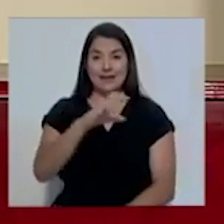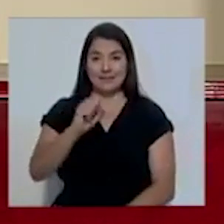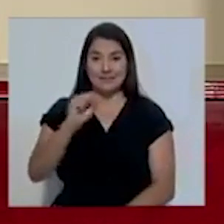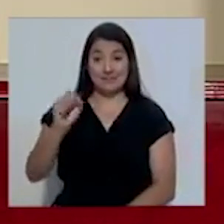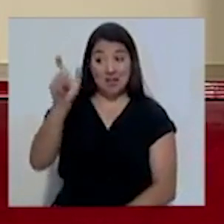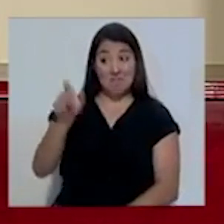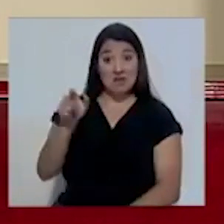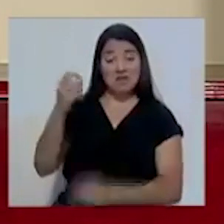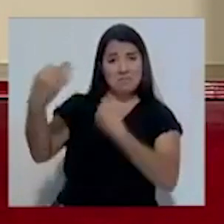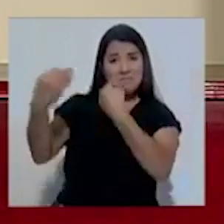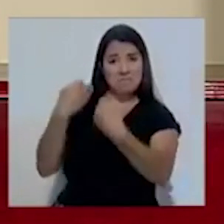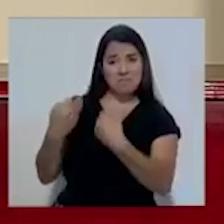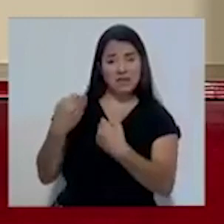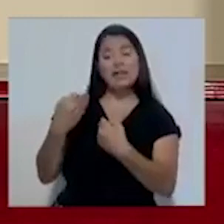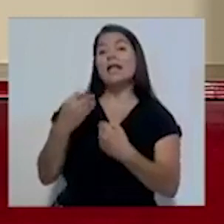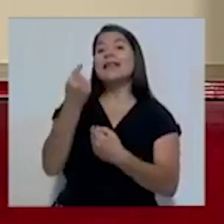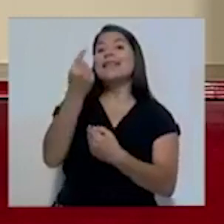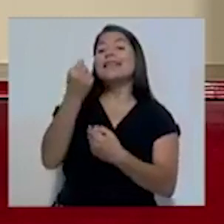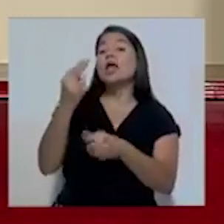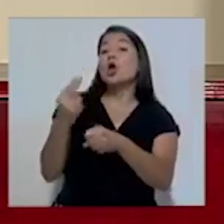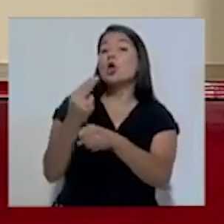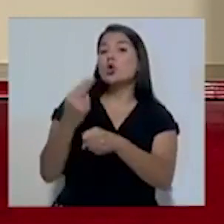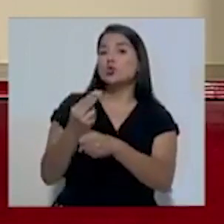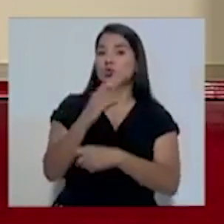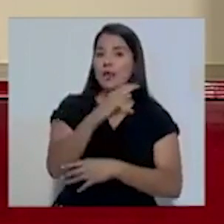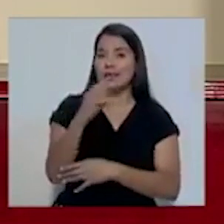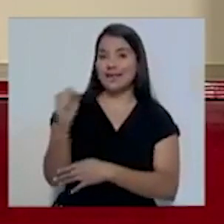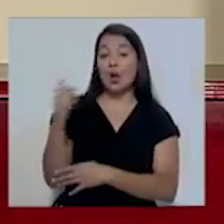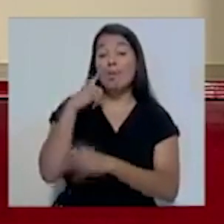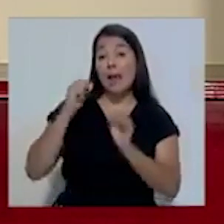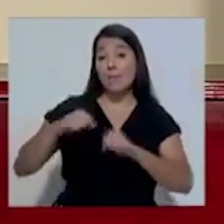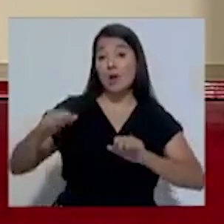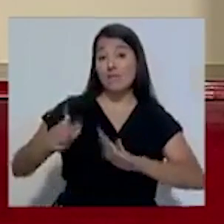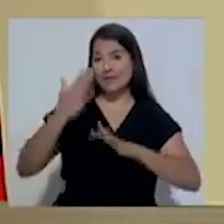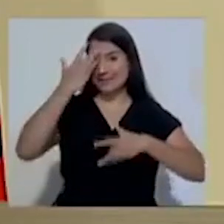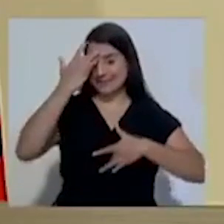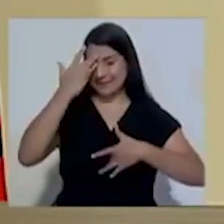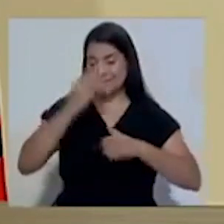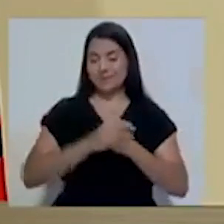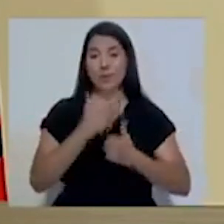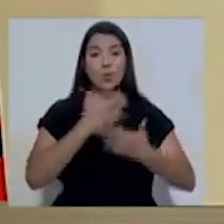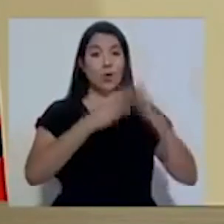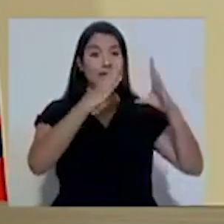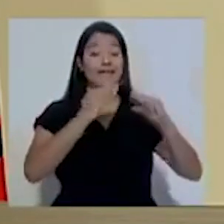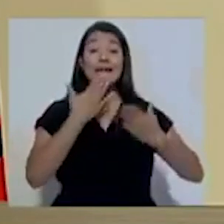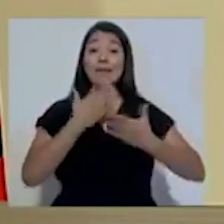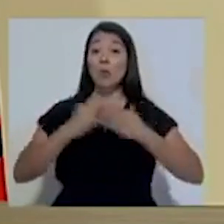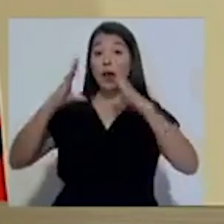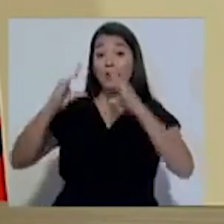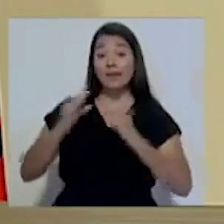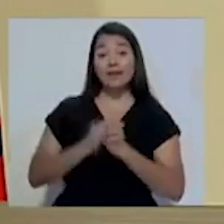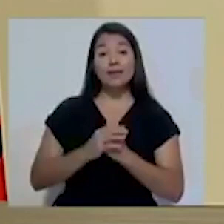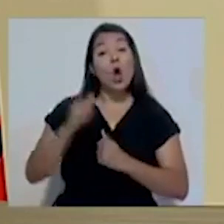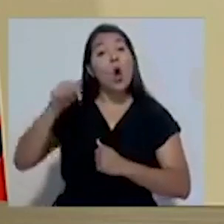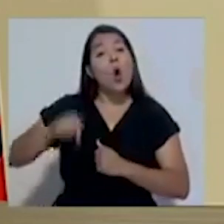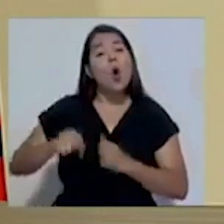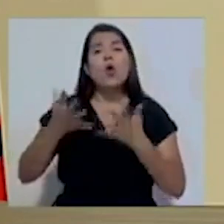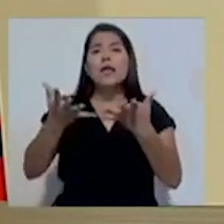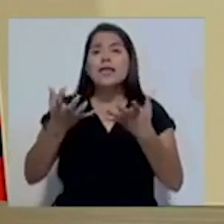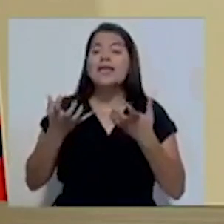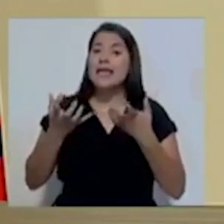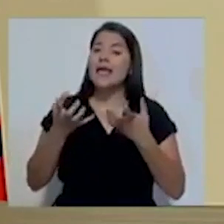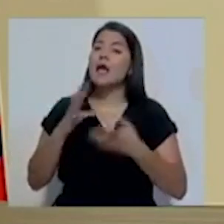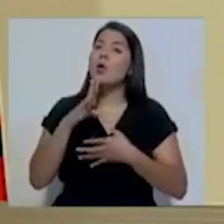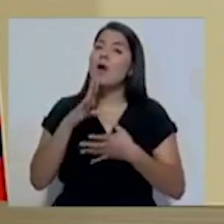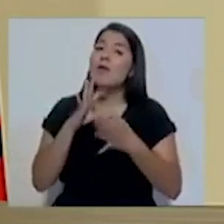detalle sobre el uso del fondo destinado por la Caja para enfrentar la pandemia. Muy buenas tardes. Buenas tardes. El día de hoy les voy a hablar del